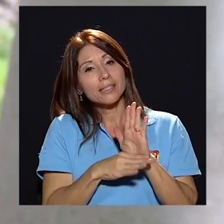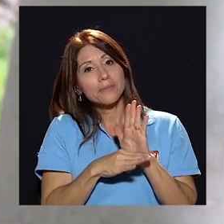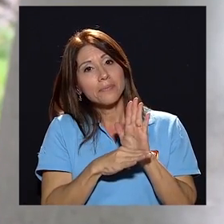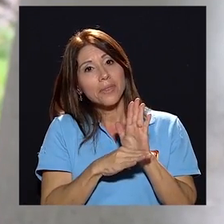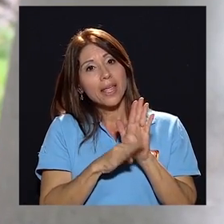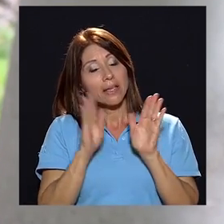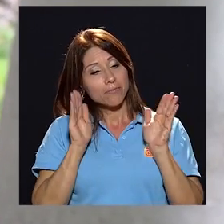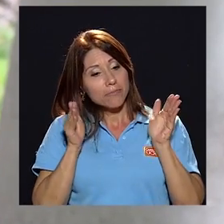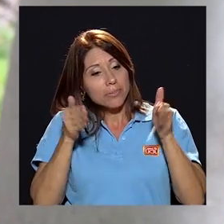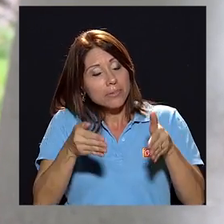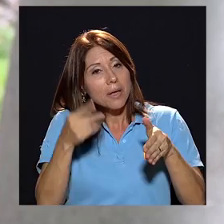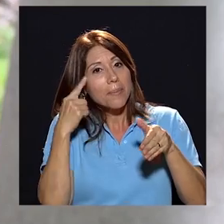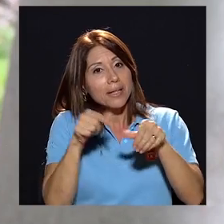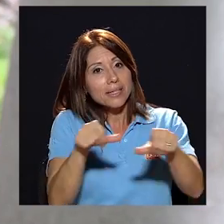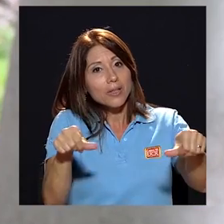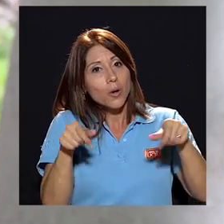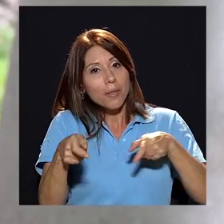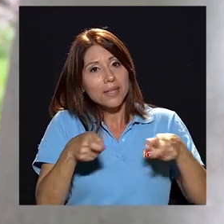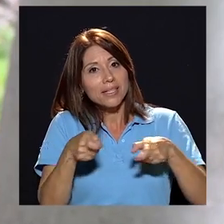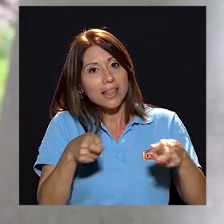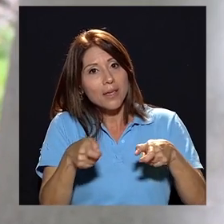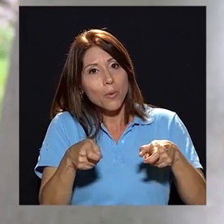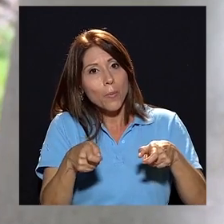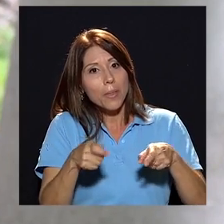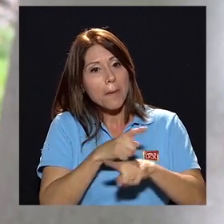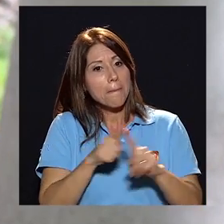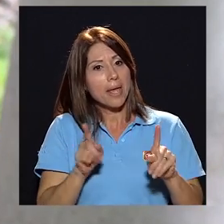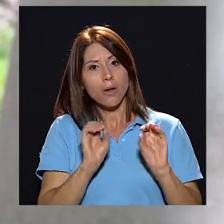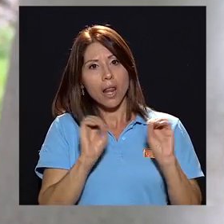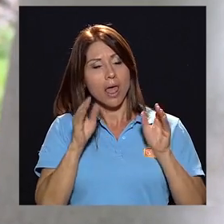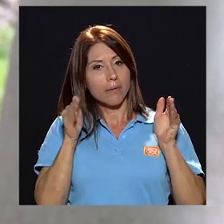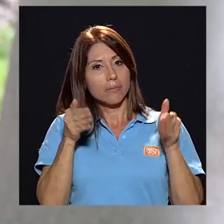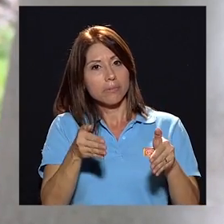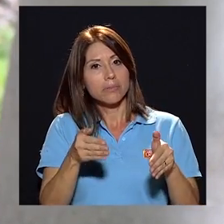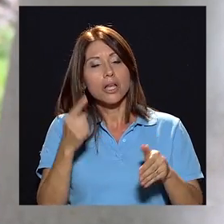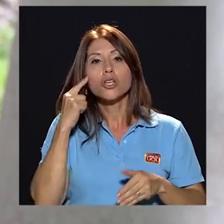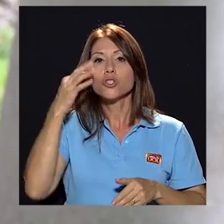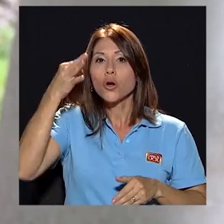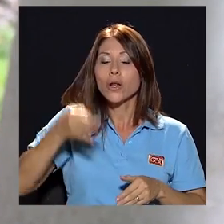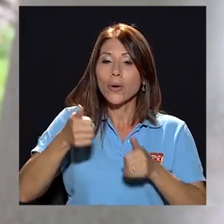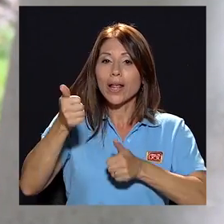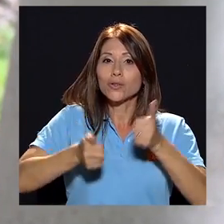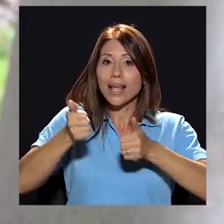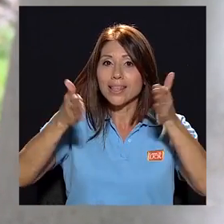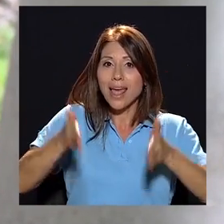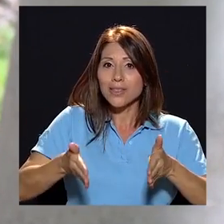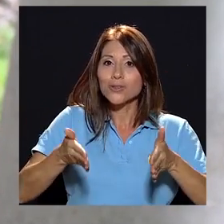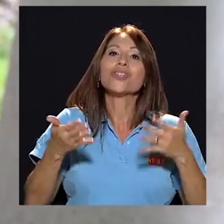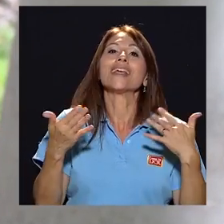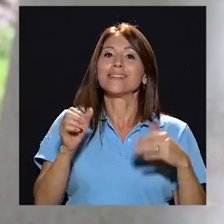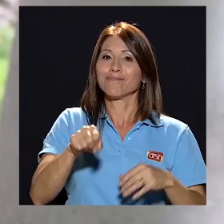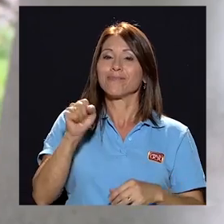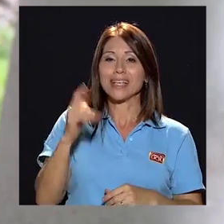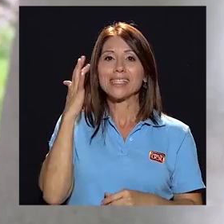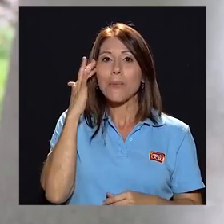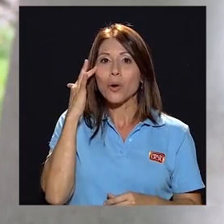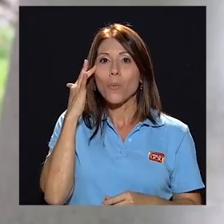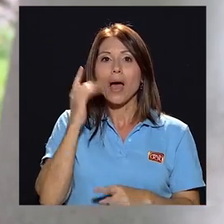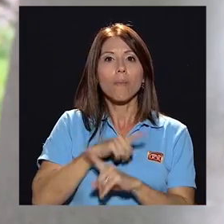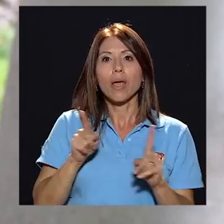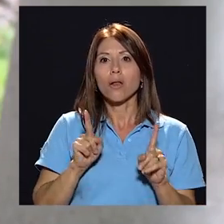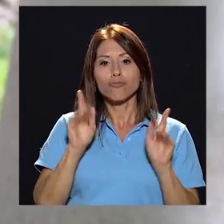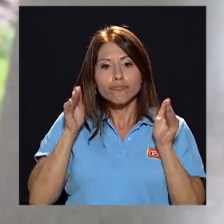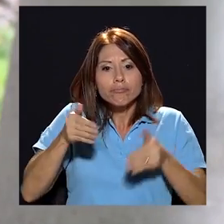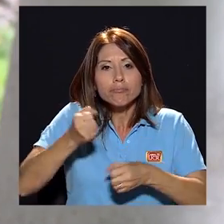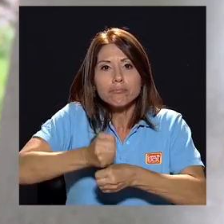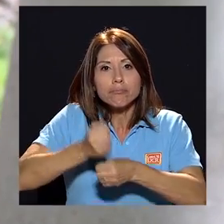que atañen directamente al sector administrativo y que no se han atacado yo creo que los candidatos se han preocupado si es cierto pero no se han ocupado